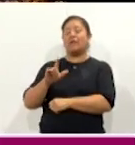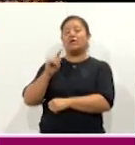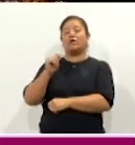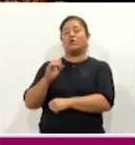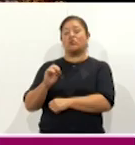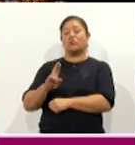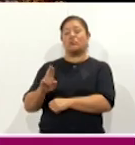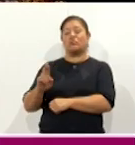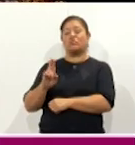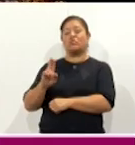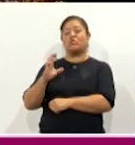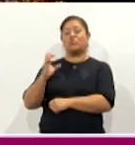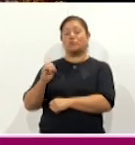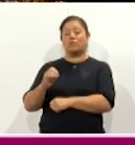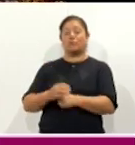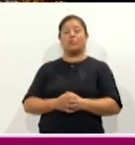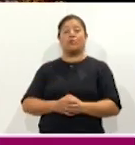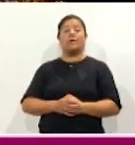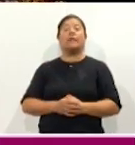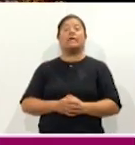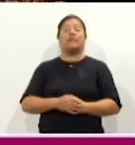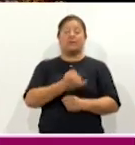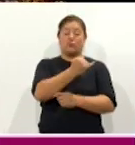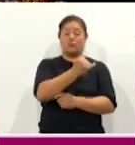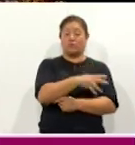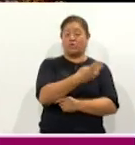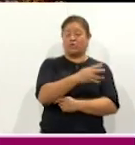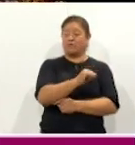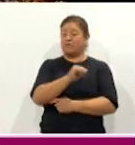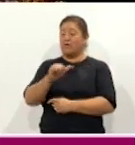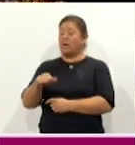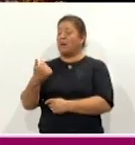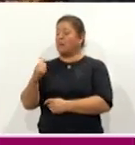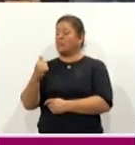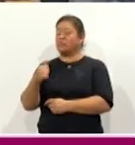abarcará del 14 de junio al 11 de agosto.